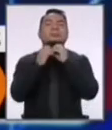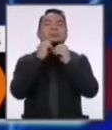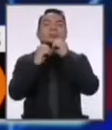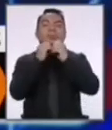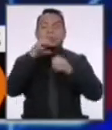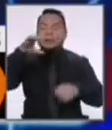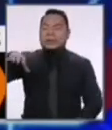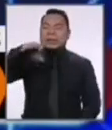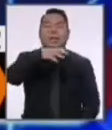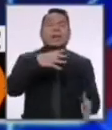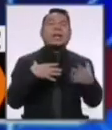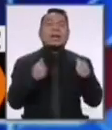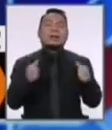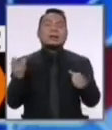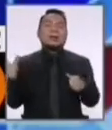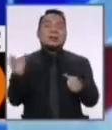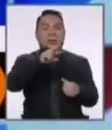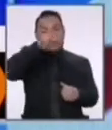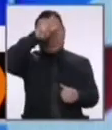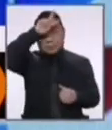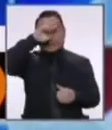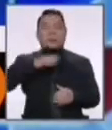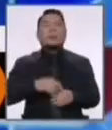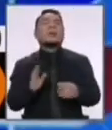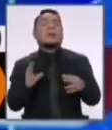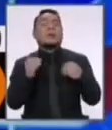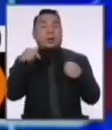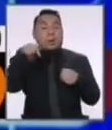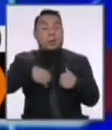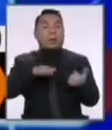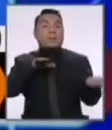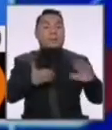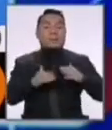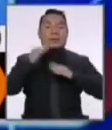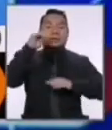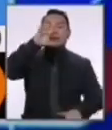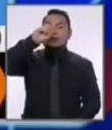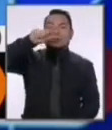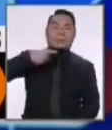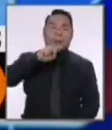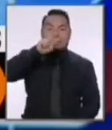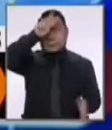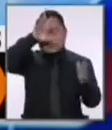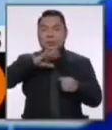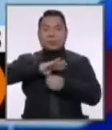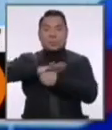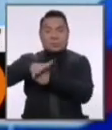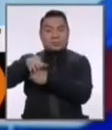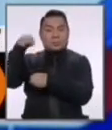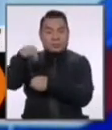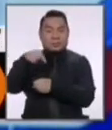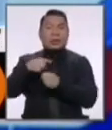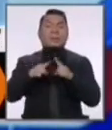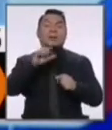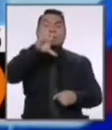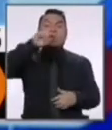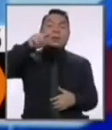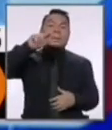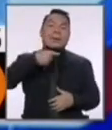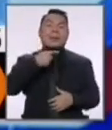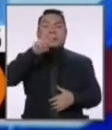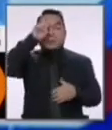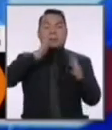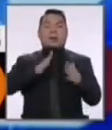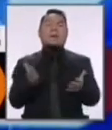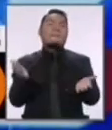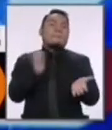centros de salud a nivel nacional. Porque hoy han muerto más de 50.000 peruanos por el COVID, pero 50.000 peruanos más